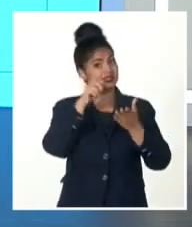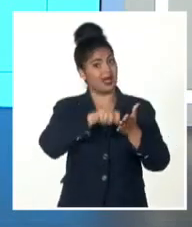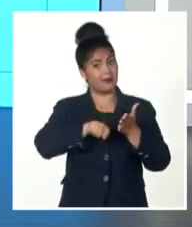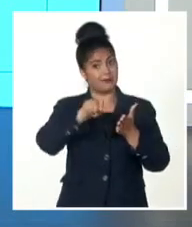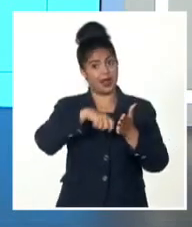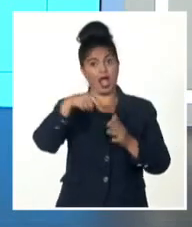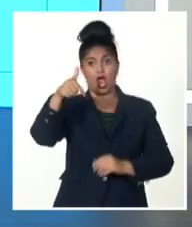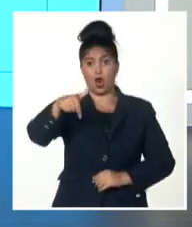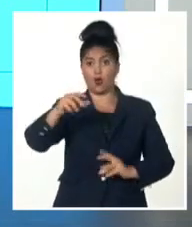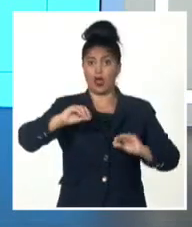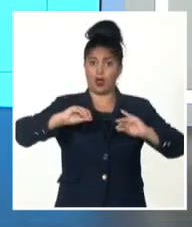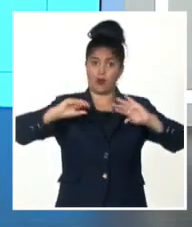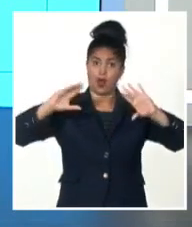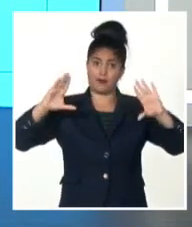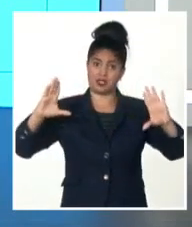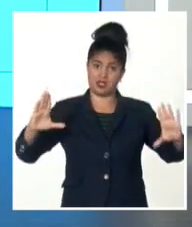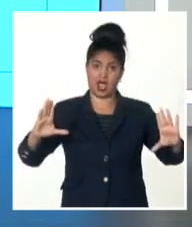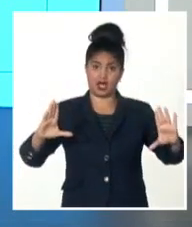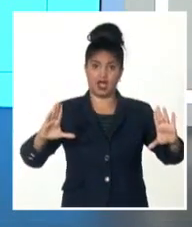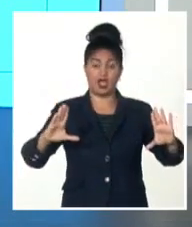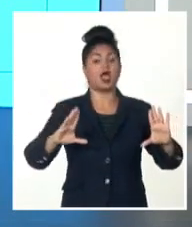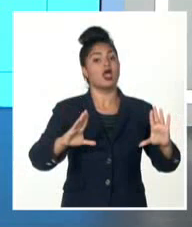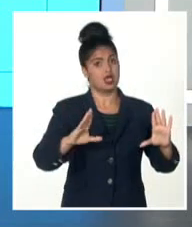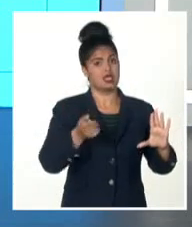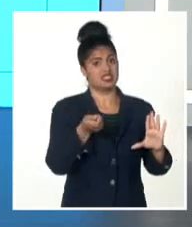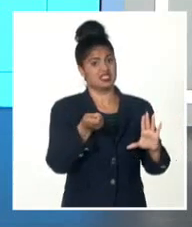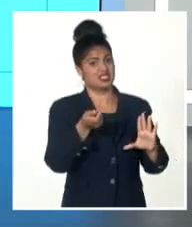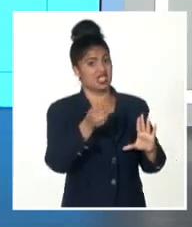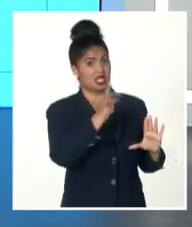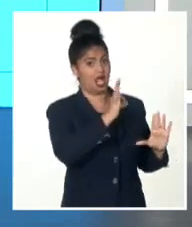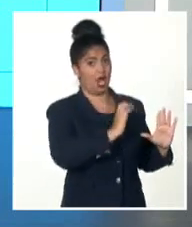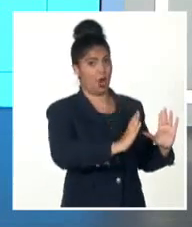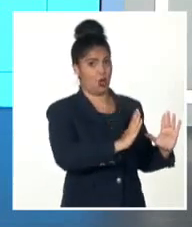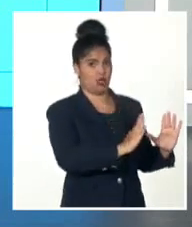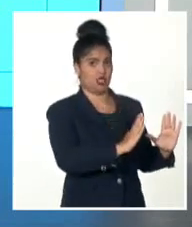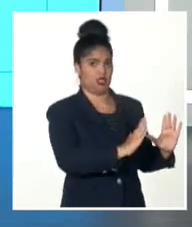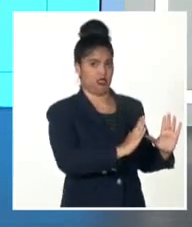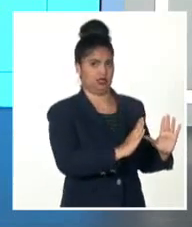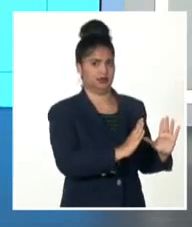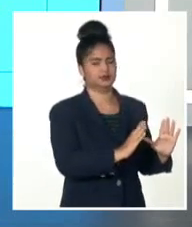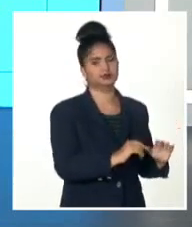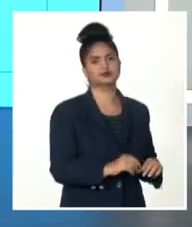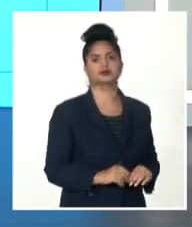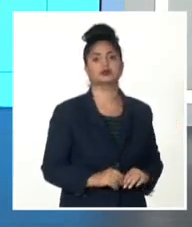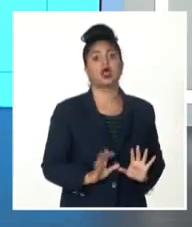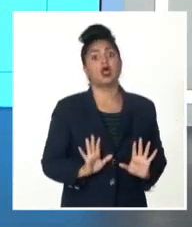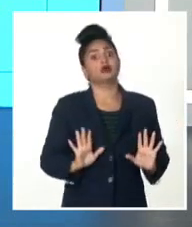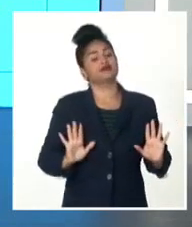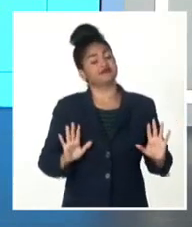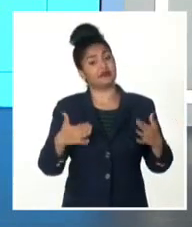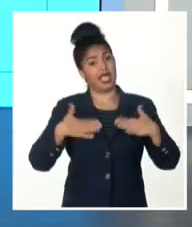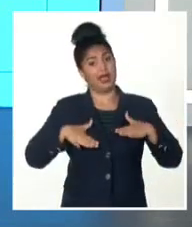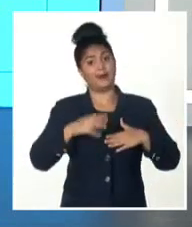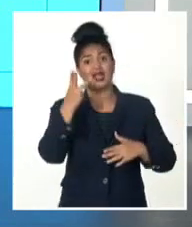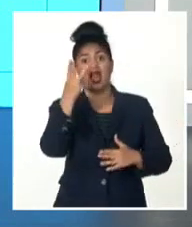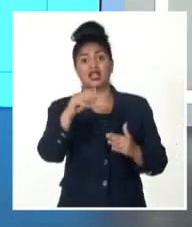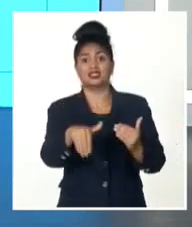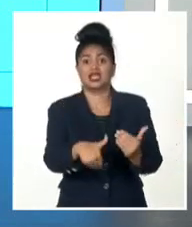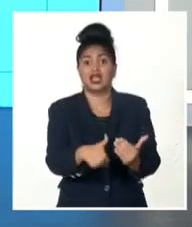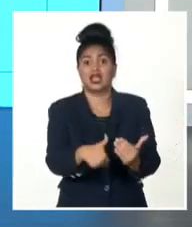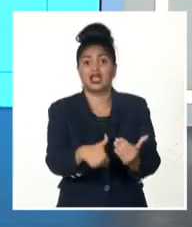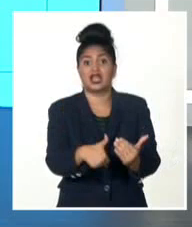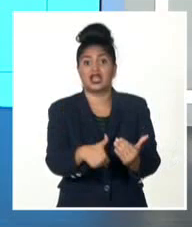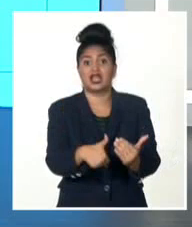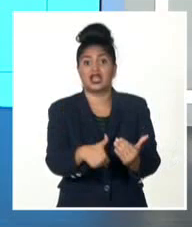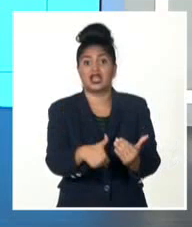punto próximo al arco de las Antillas Menores, el límite oriental del Mar Caribe. A partir de aquí ya hay cierta incertidumbre, pero los modelos están indicando un movimiento